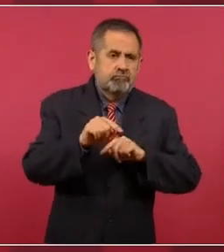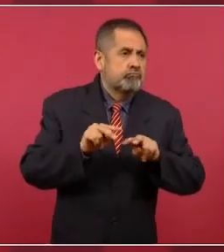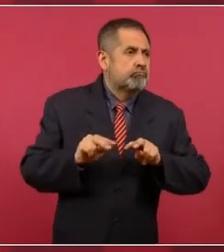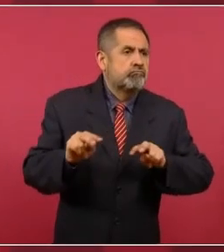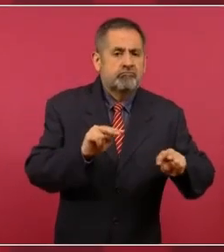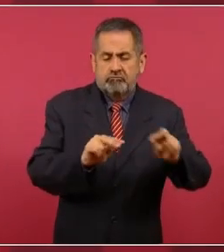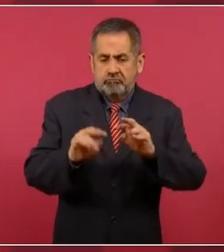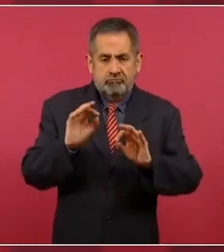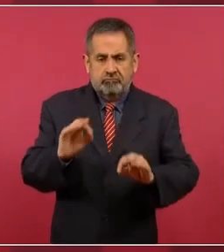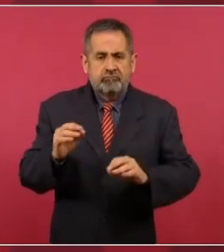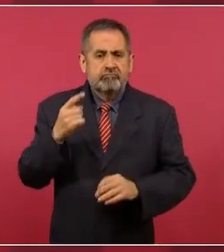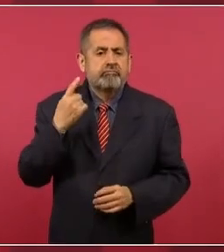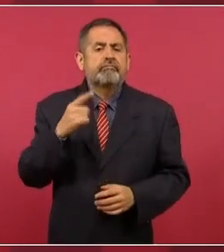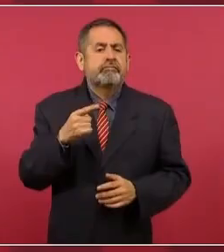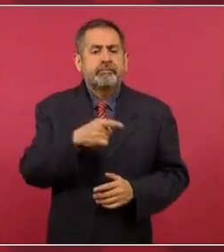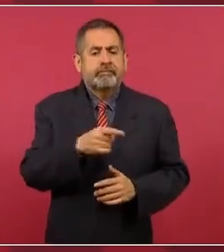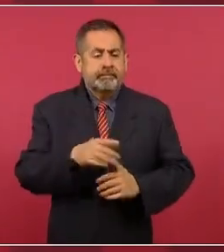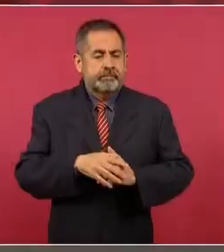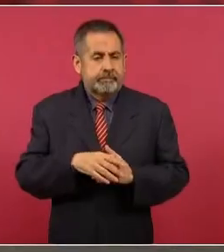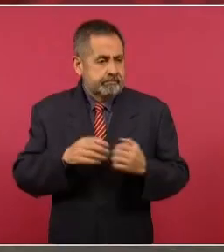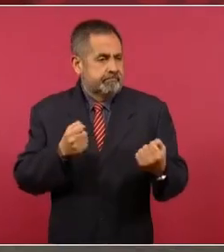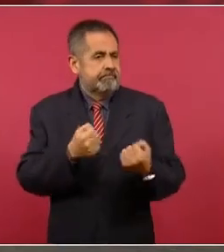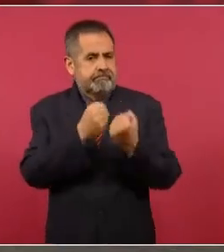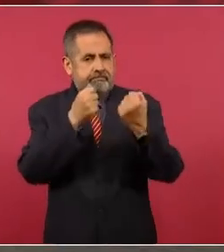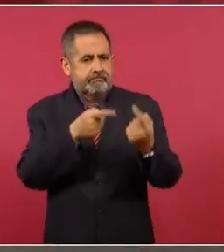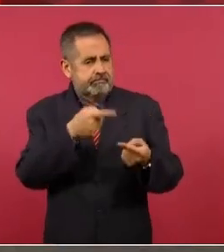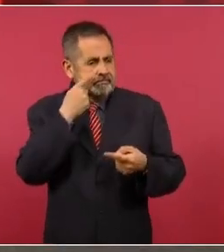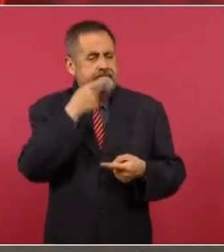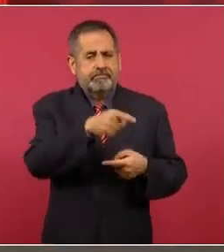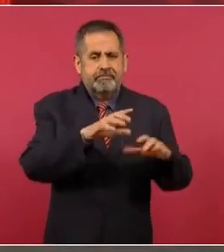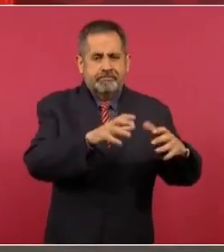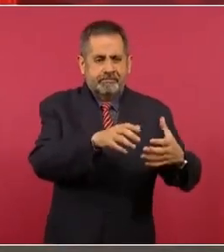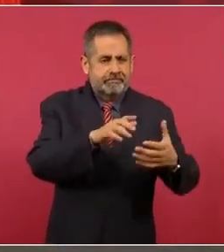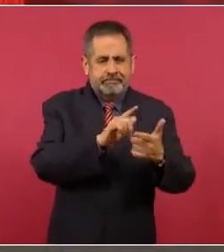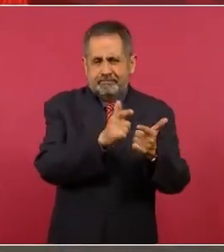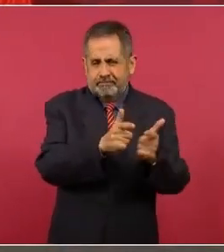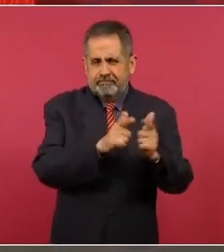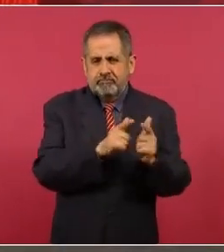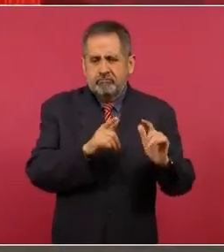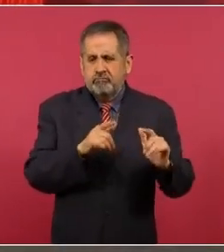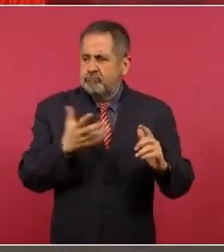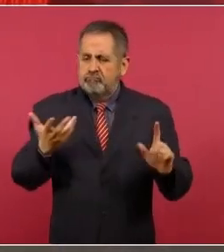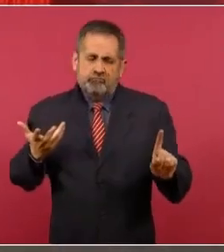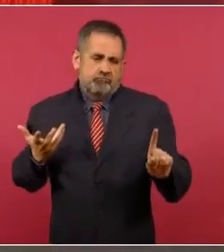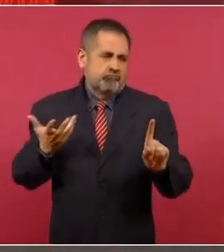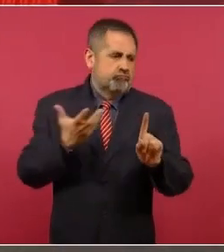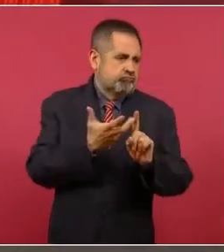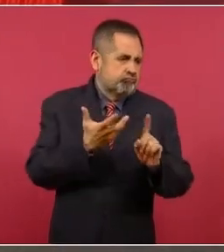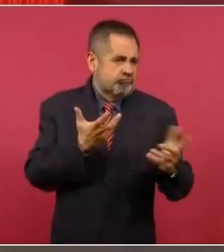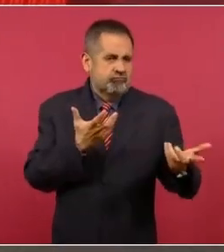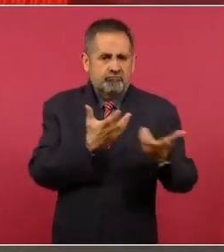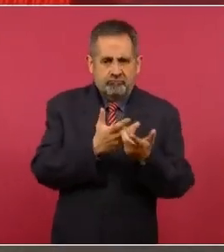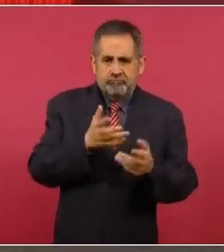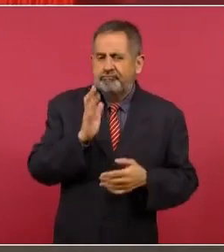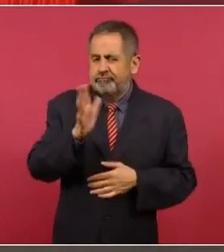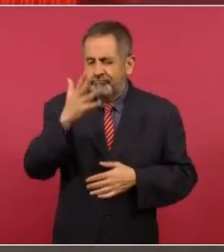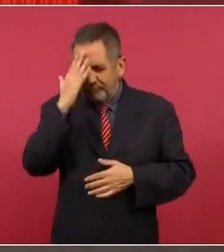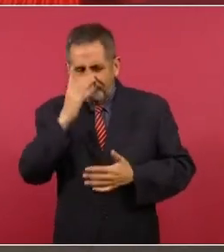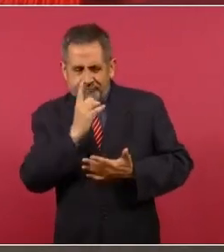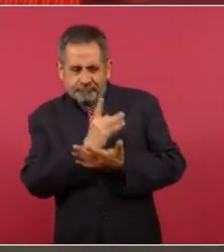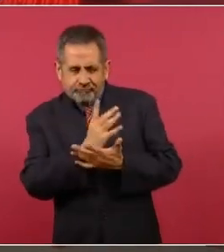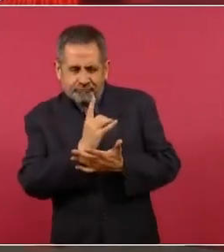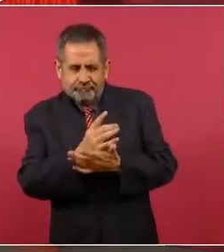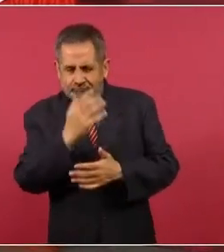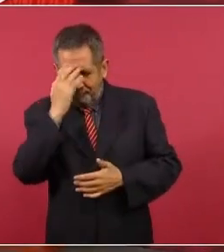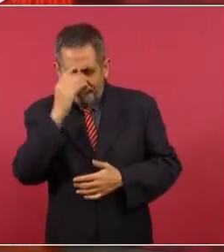para enfrentar a esta banda. Ya se tiene identificado a